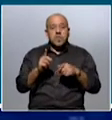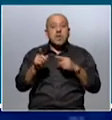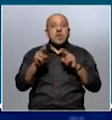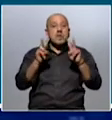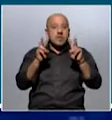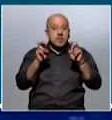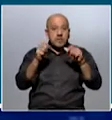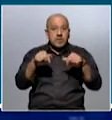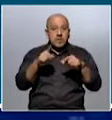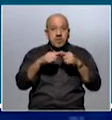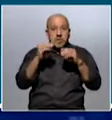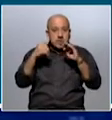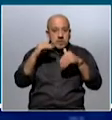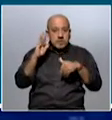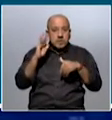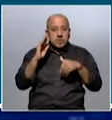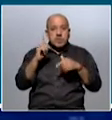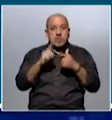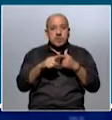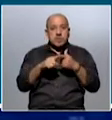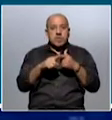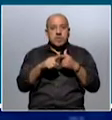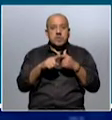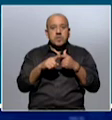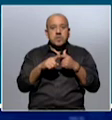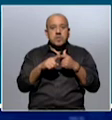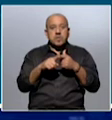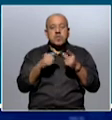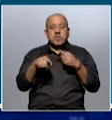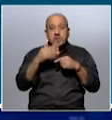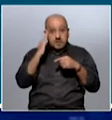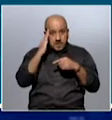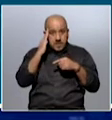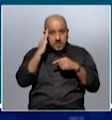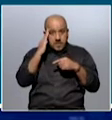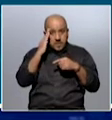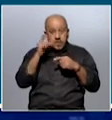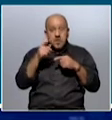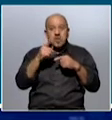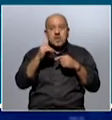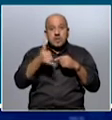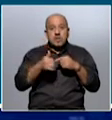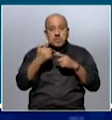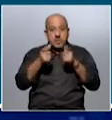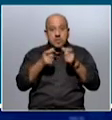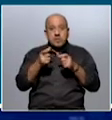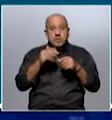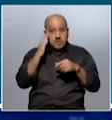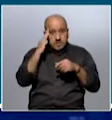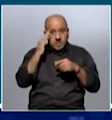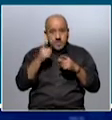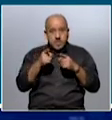el efecto, y la mayoría de los televidentes que conocen o que tienen personas ahí lo han vivido,